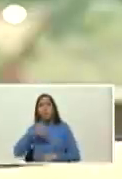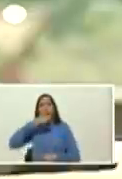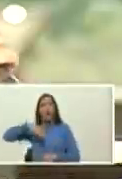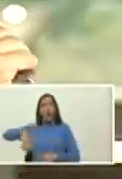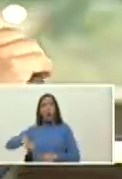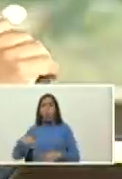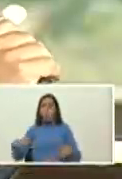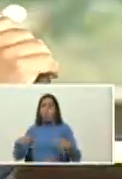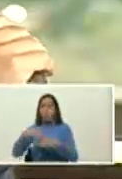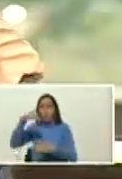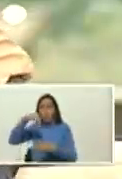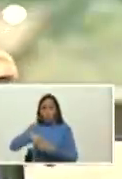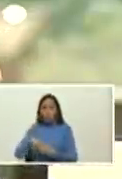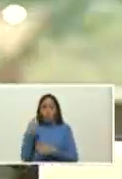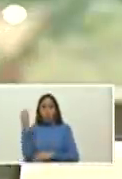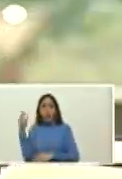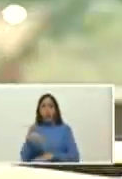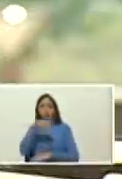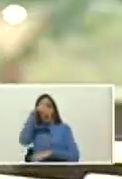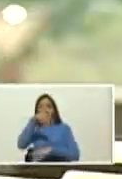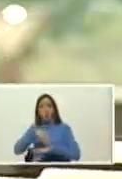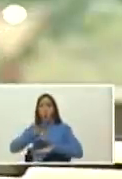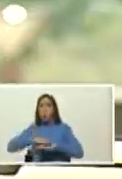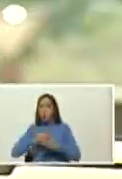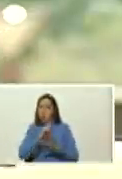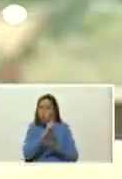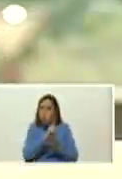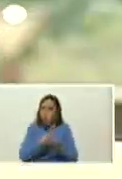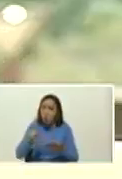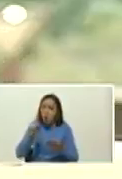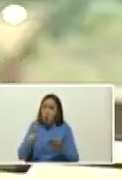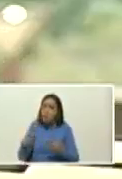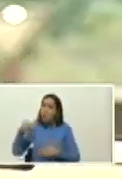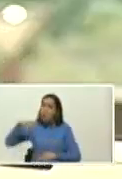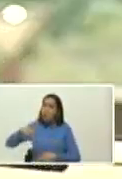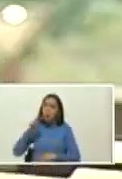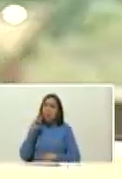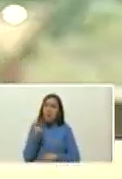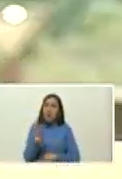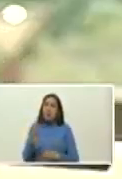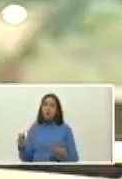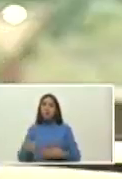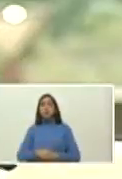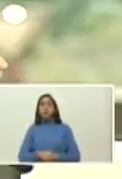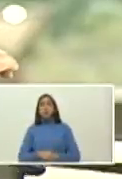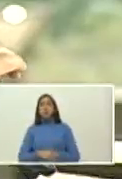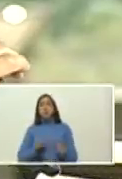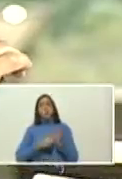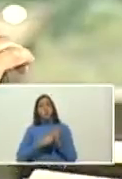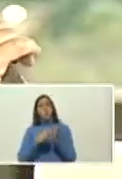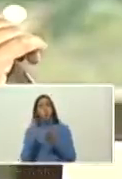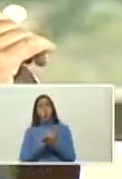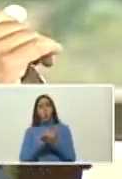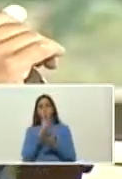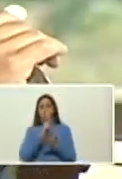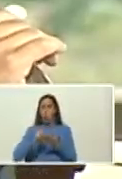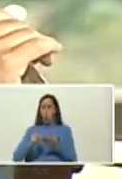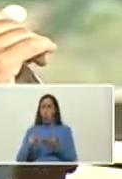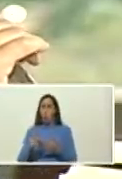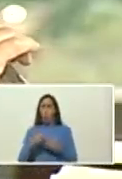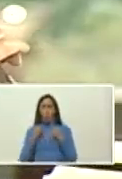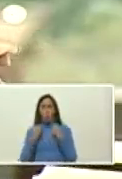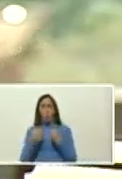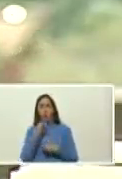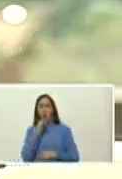reunido dentro del parlamento y digo que es un poema porque nunca había visto la presentación de un libro de poesía tan nutrida